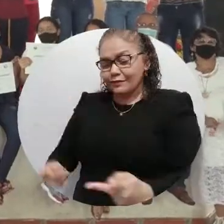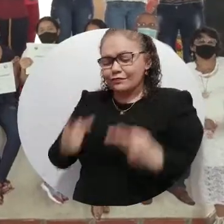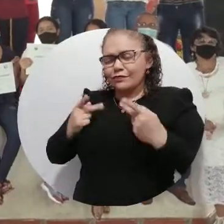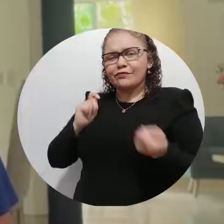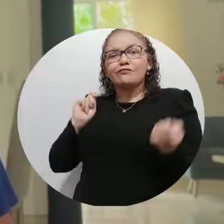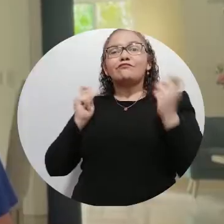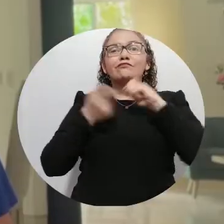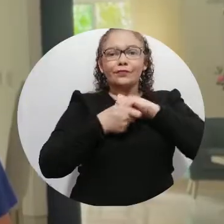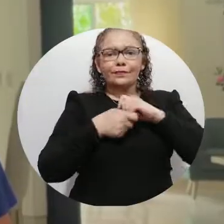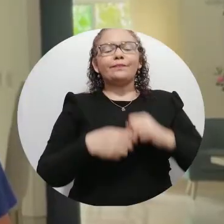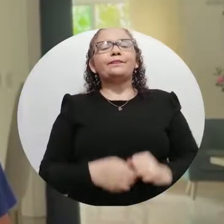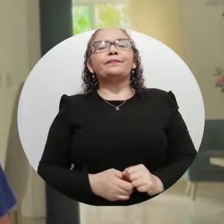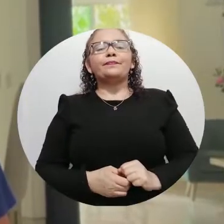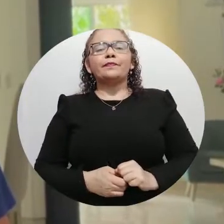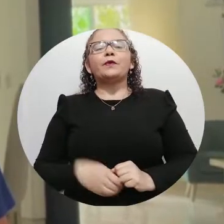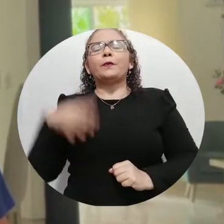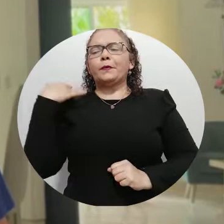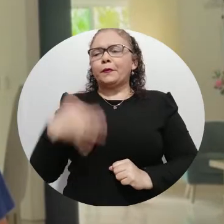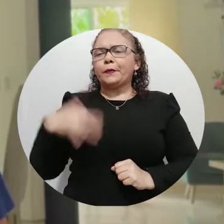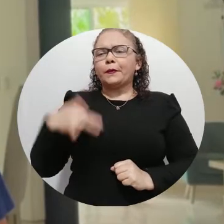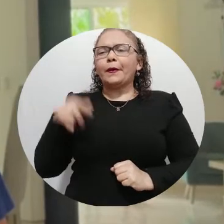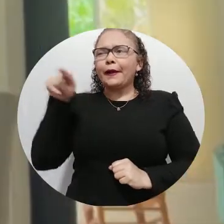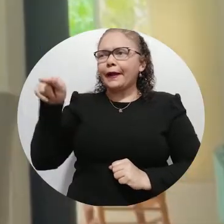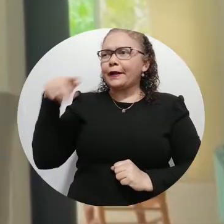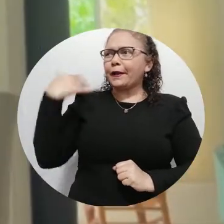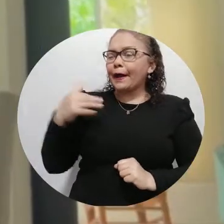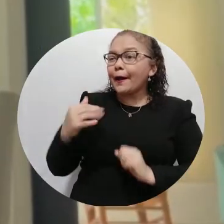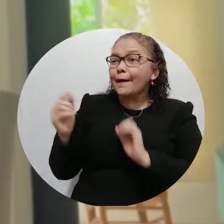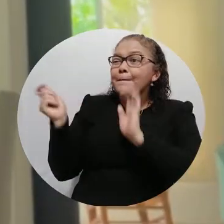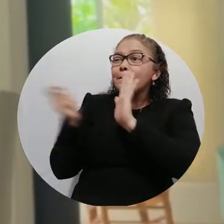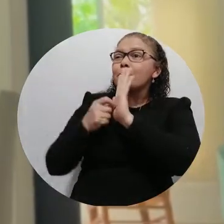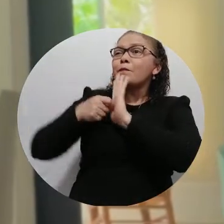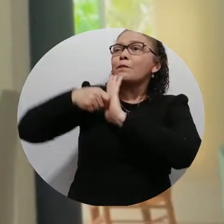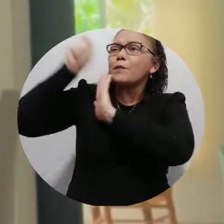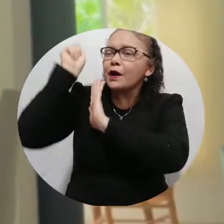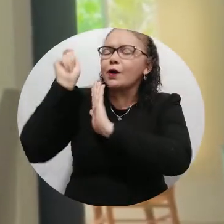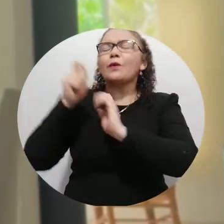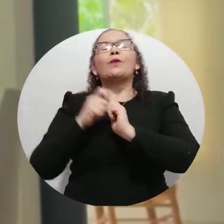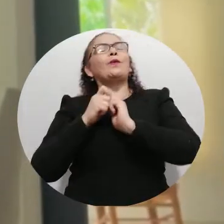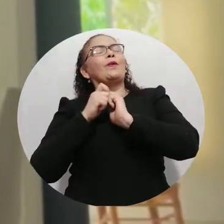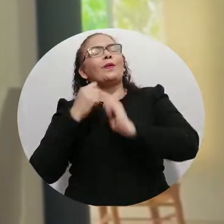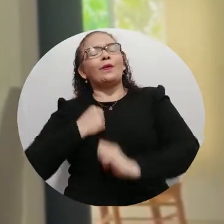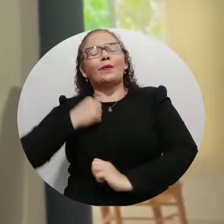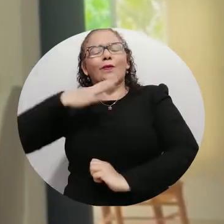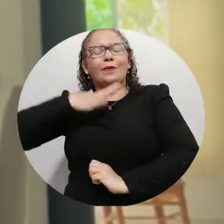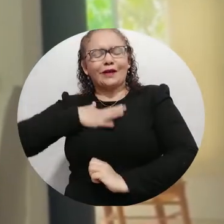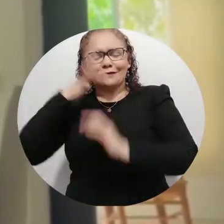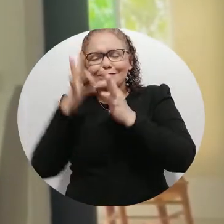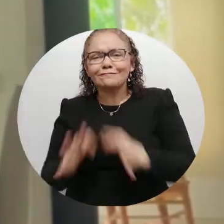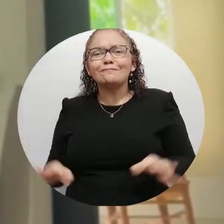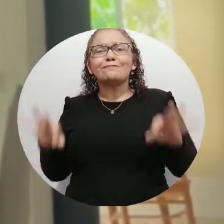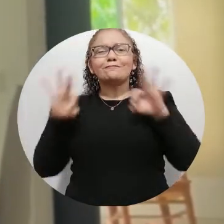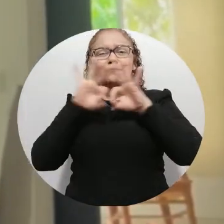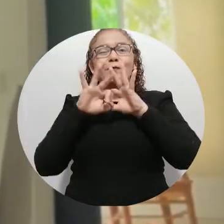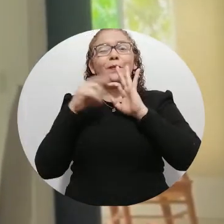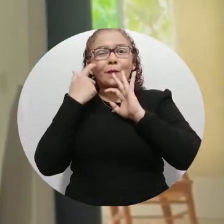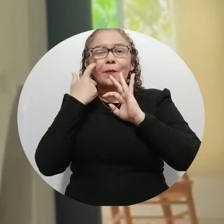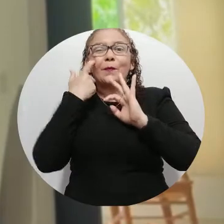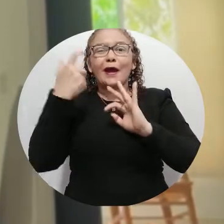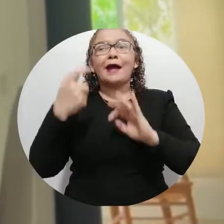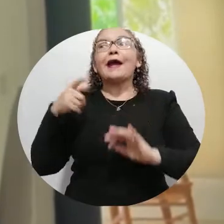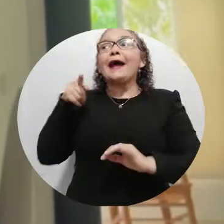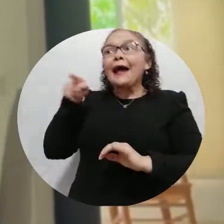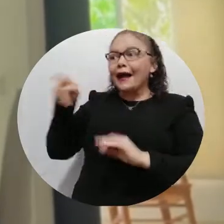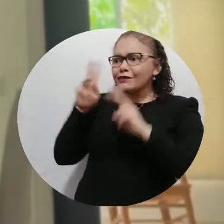favorable. Sin lugar a dudas, este logro nos da un timorazo supremamente importante porque eso